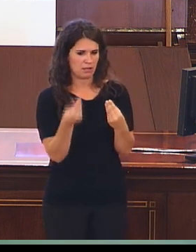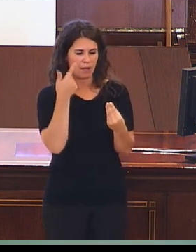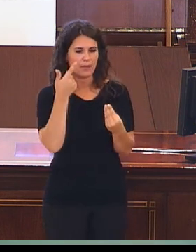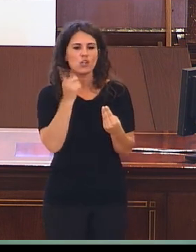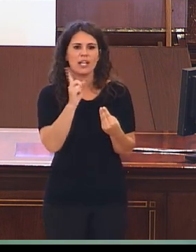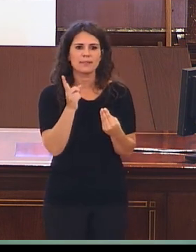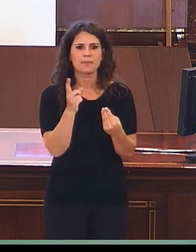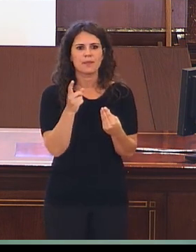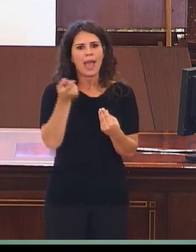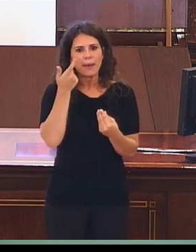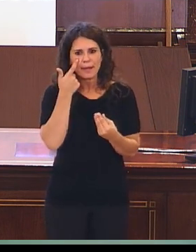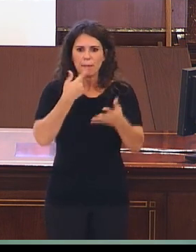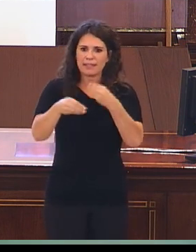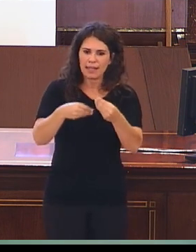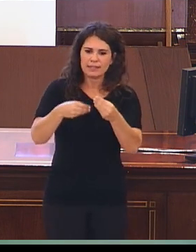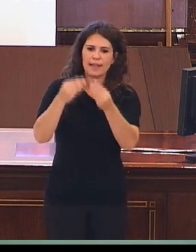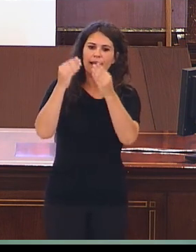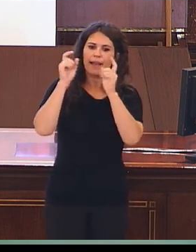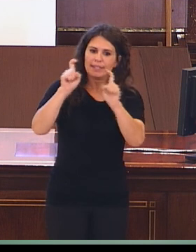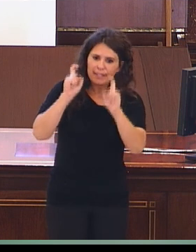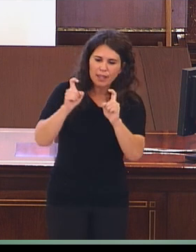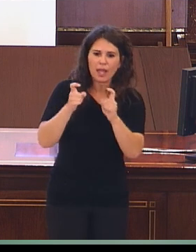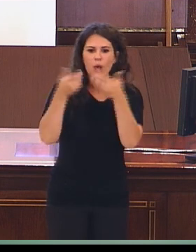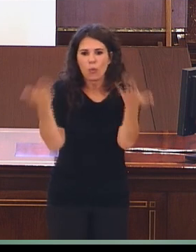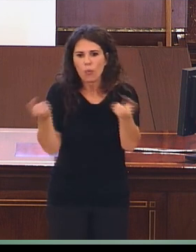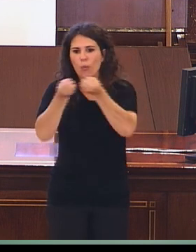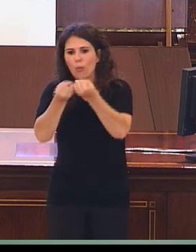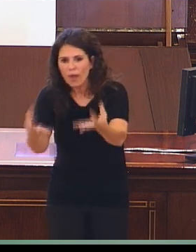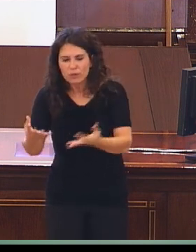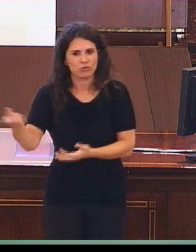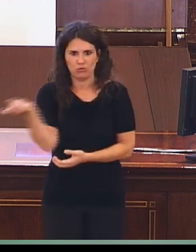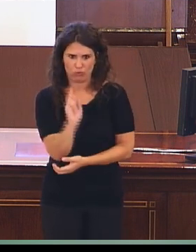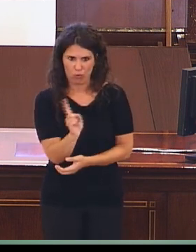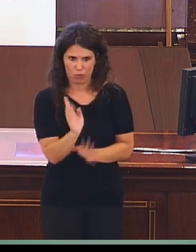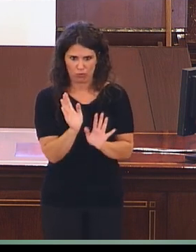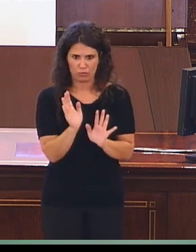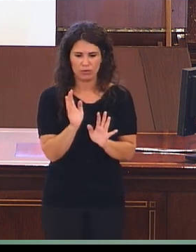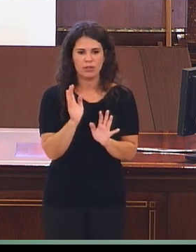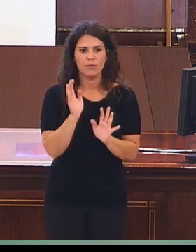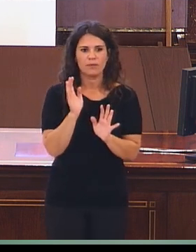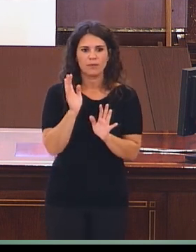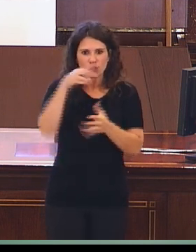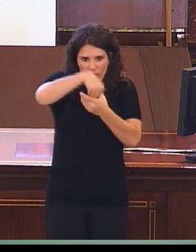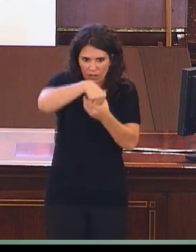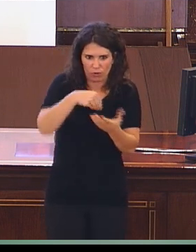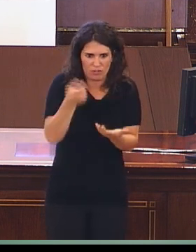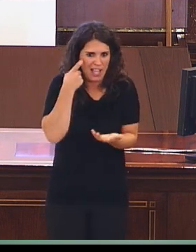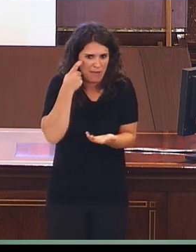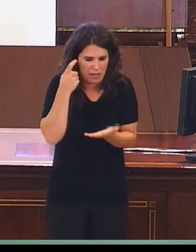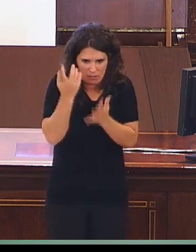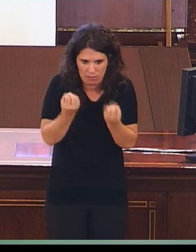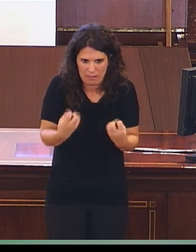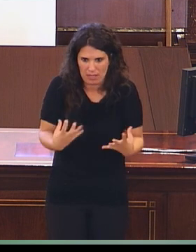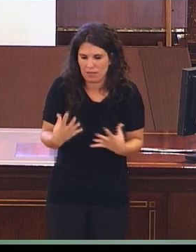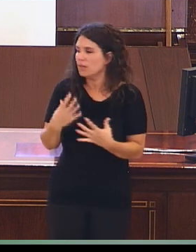materiales de enseñanza, sino sobre eficacia de materiales de enseñanza. Otro importante número de